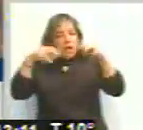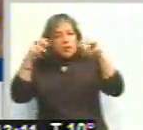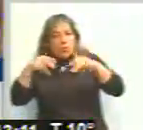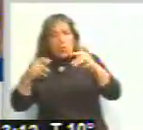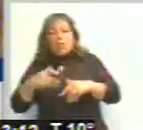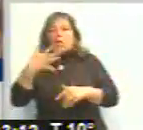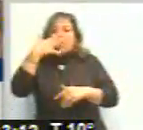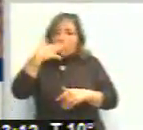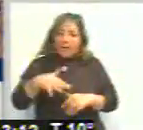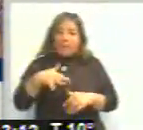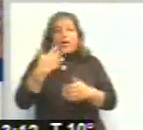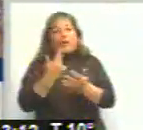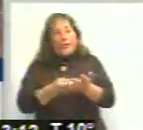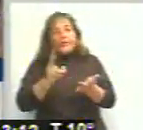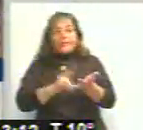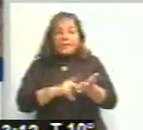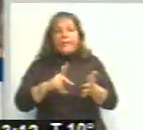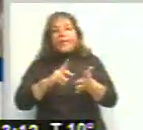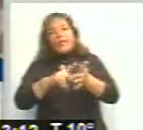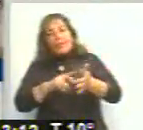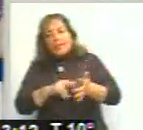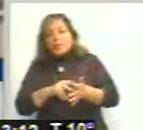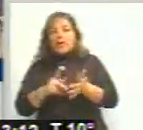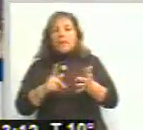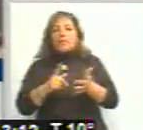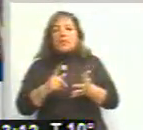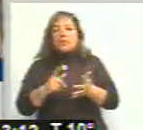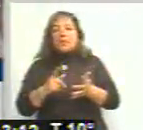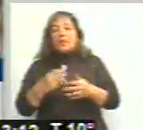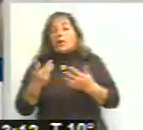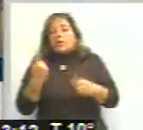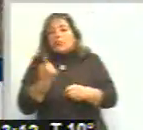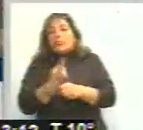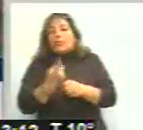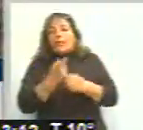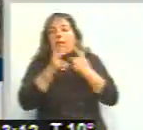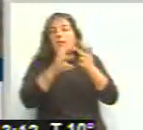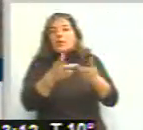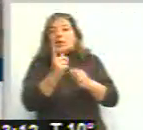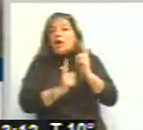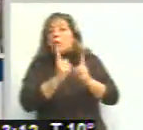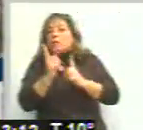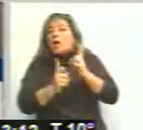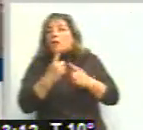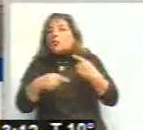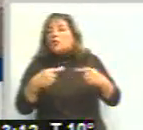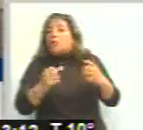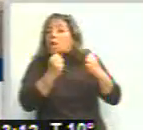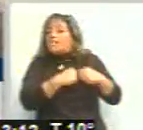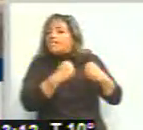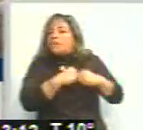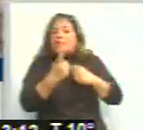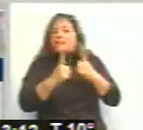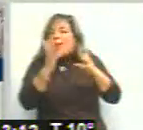surgieron otras cuestiones que tenían que ver con, no podríamos decir vicios ocultos, pero sí cuestiones que no estaban